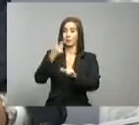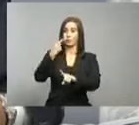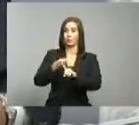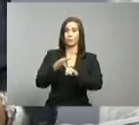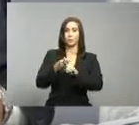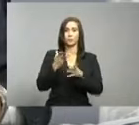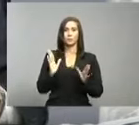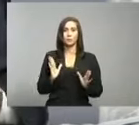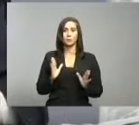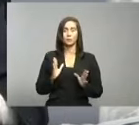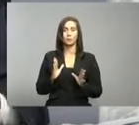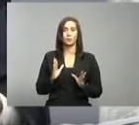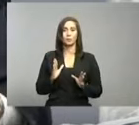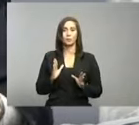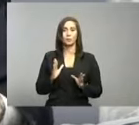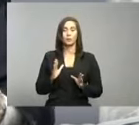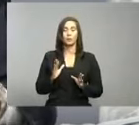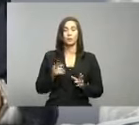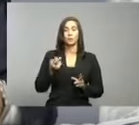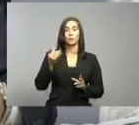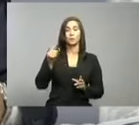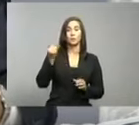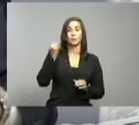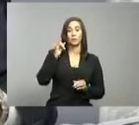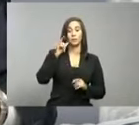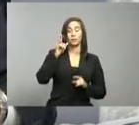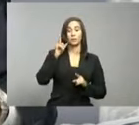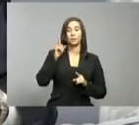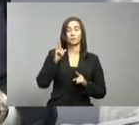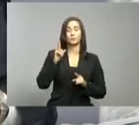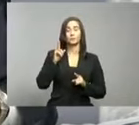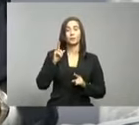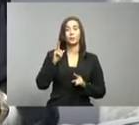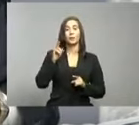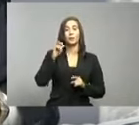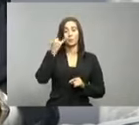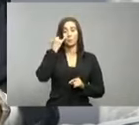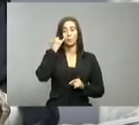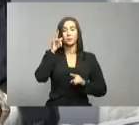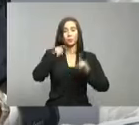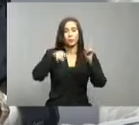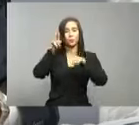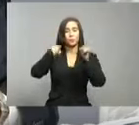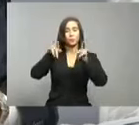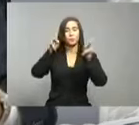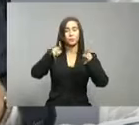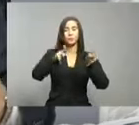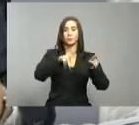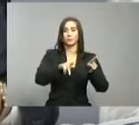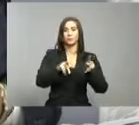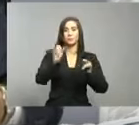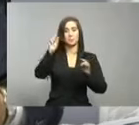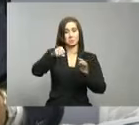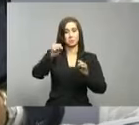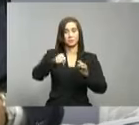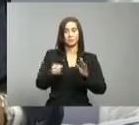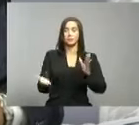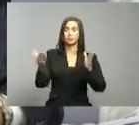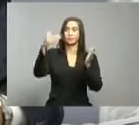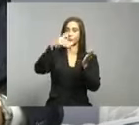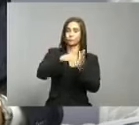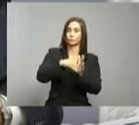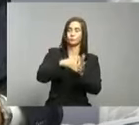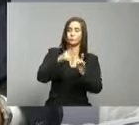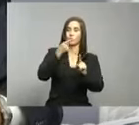sentido sí tenemos algunas evidencias de que es posible la reinfección en al